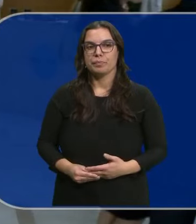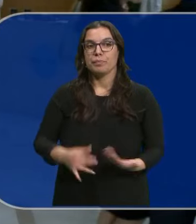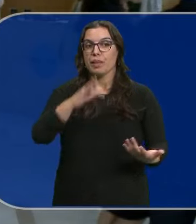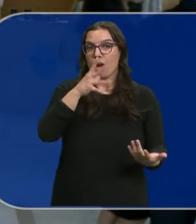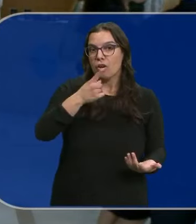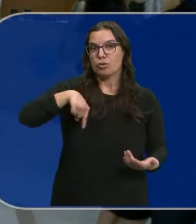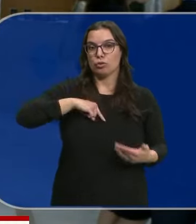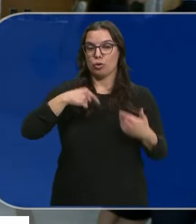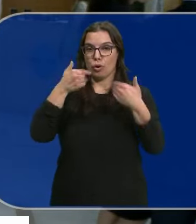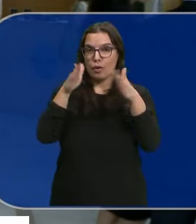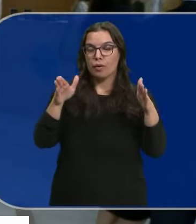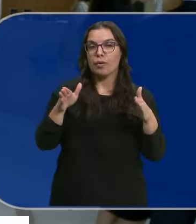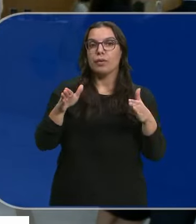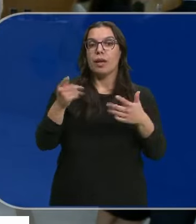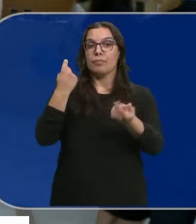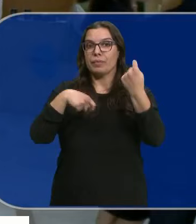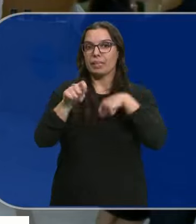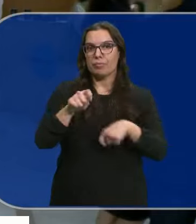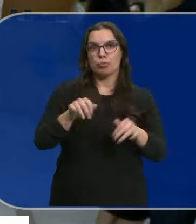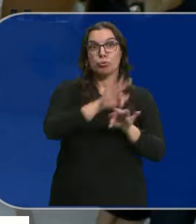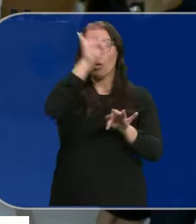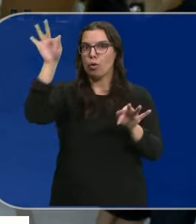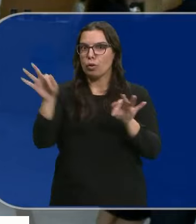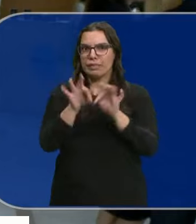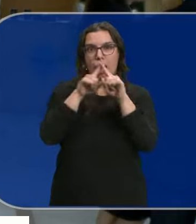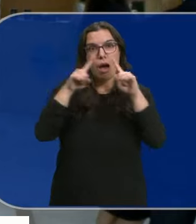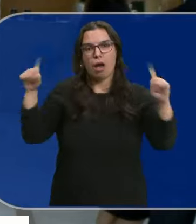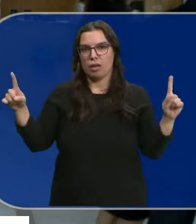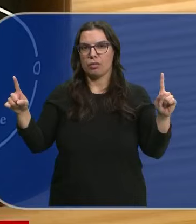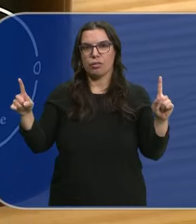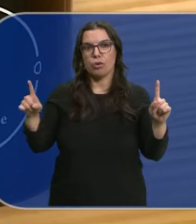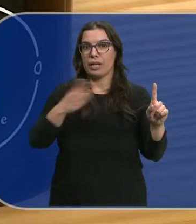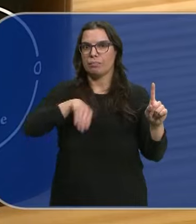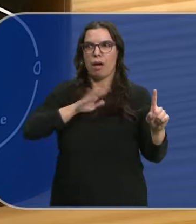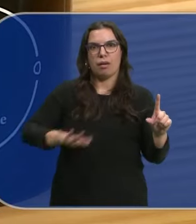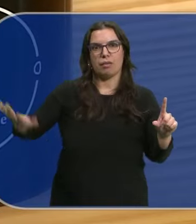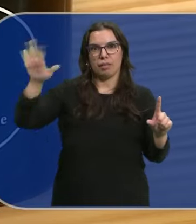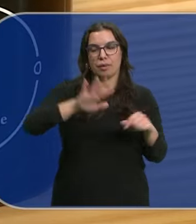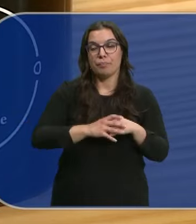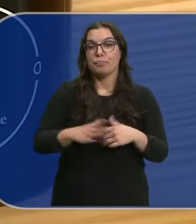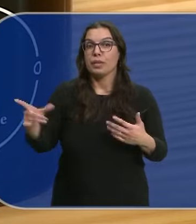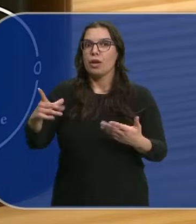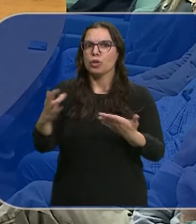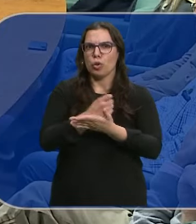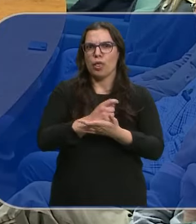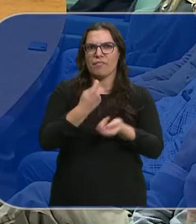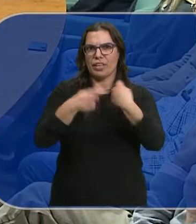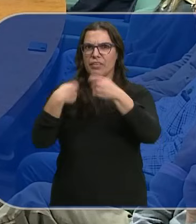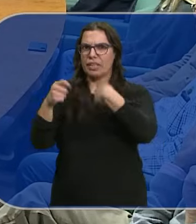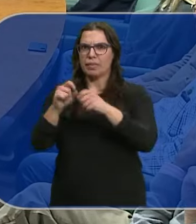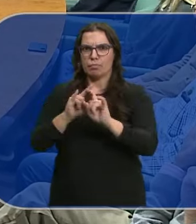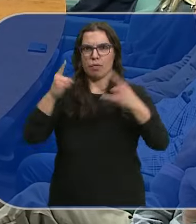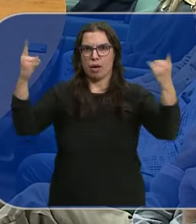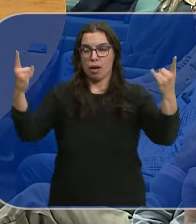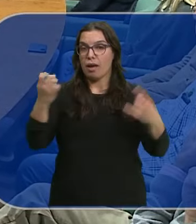Empresas centenarias 24 horas al día 24 365 días del año A toda España Todas ellas Han incrementado Exponencialmente Sus